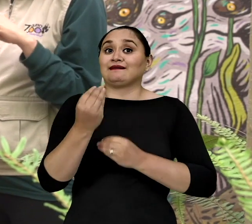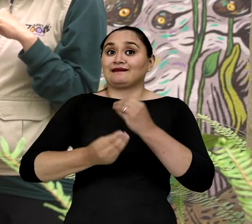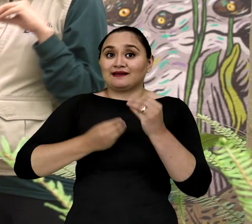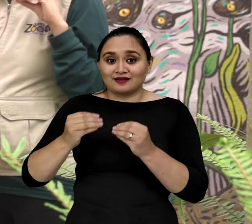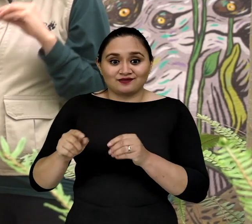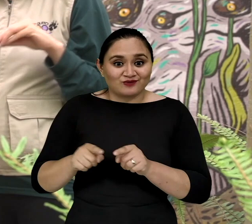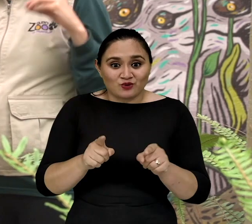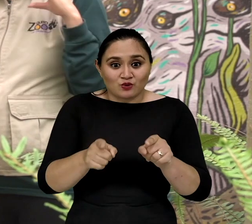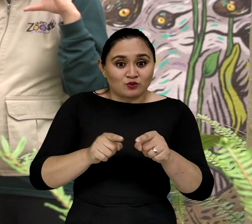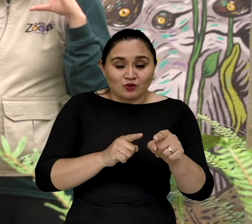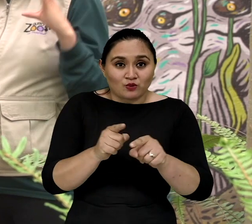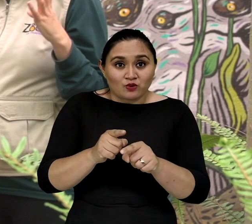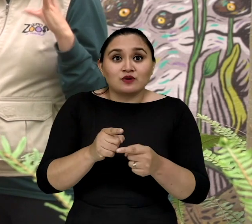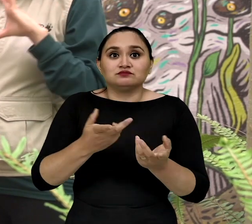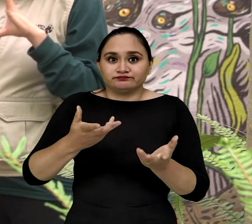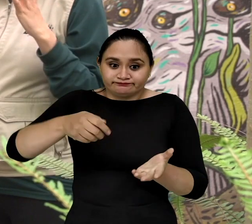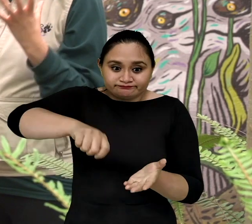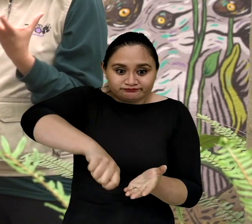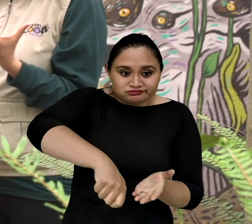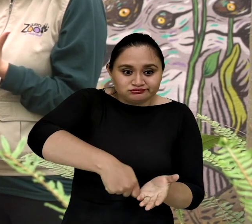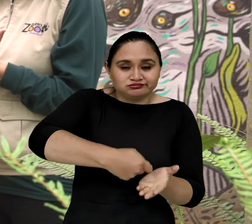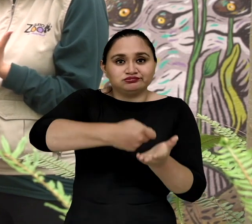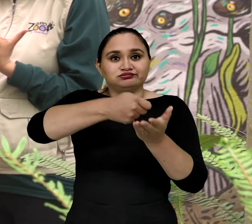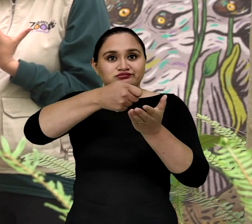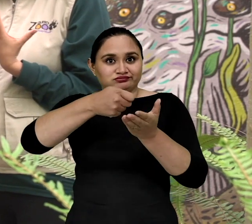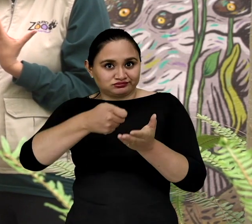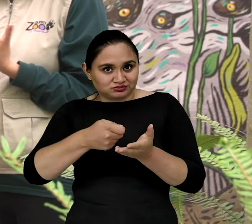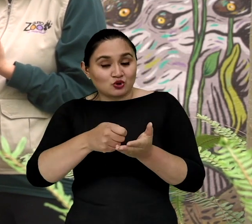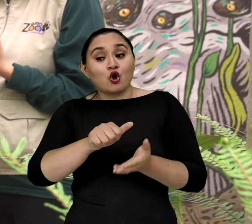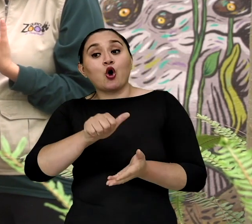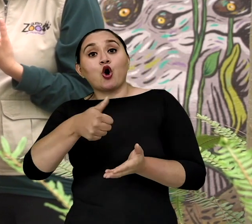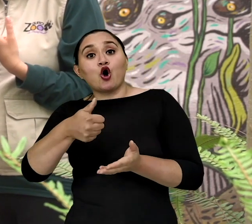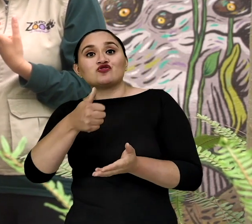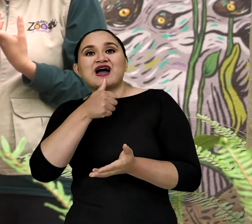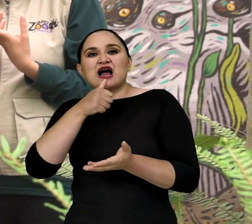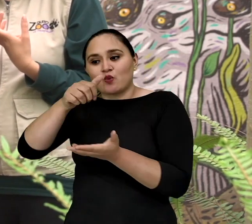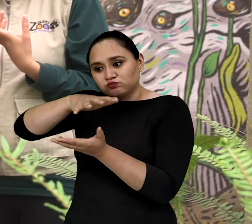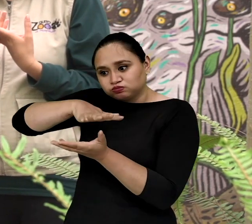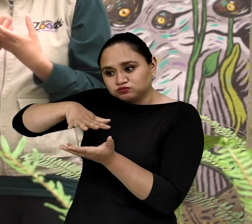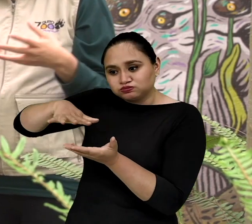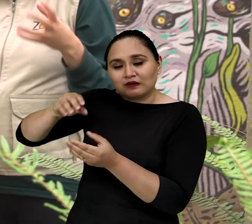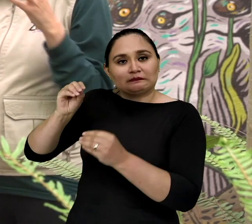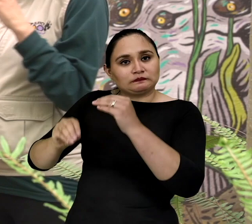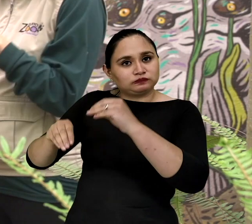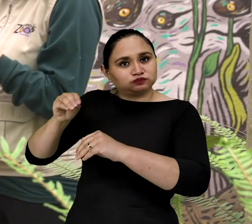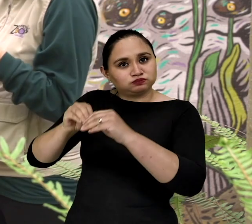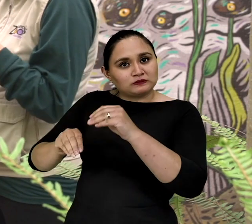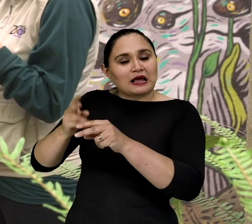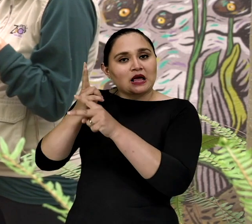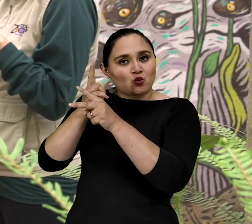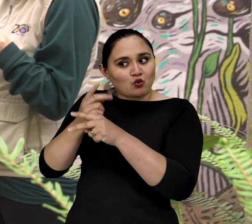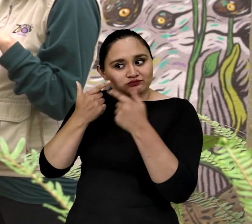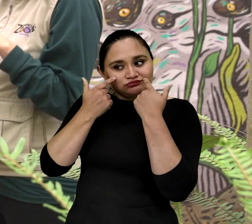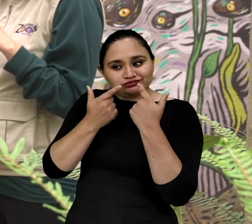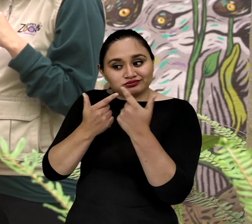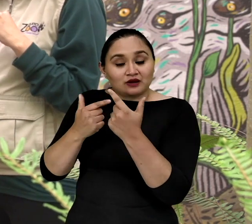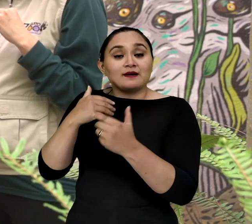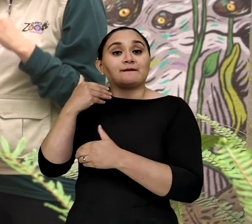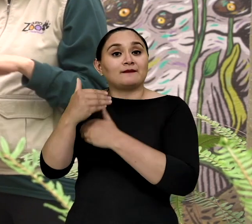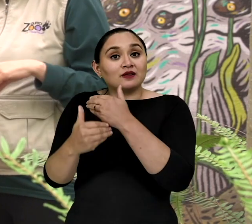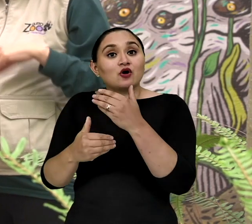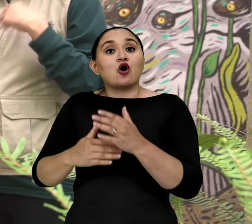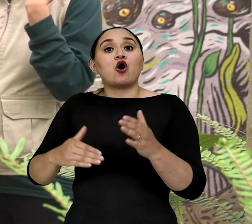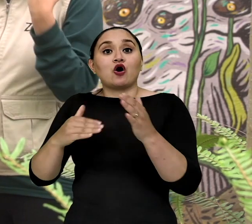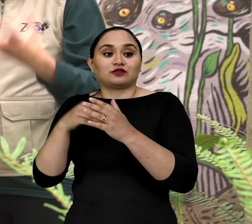Ouillis Ouillis de charcos, de espacios Donde no van a poder completar su proceso de metamorfosis Traerlos de acá para cuidarlos Y